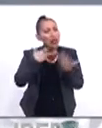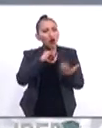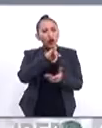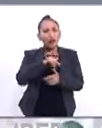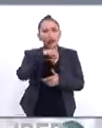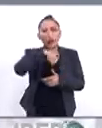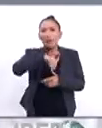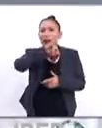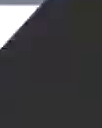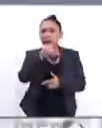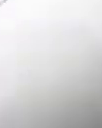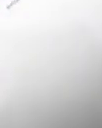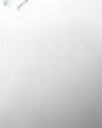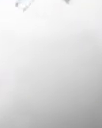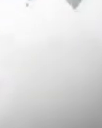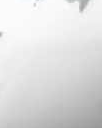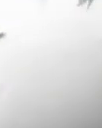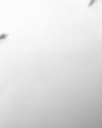JMJ.